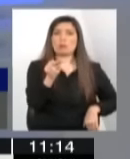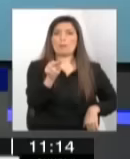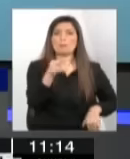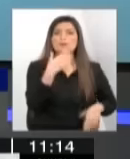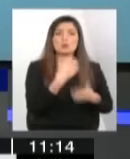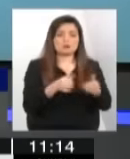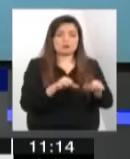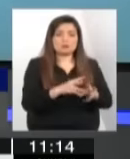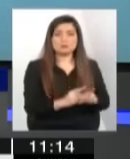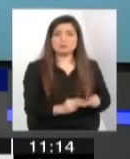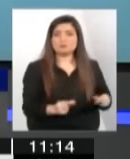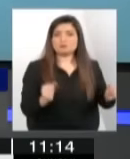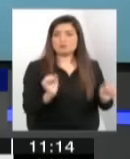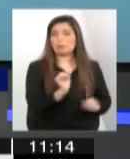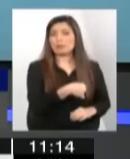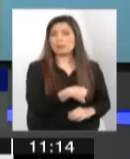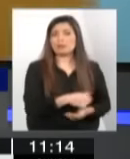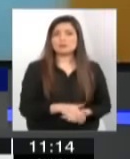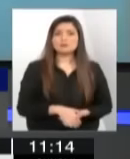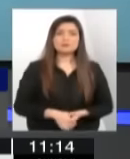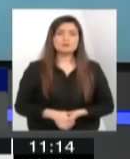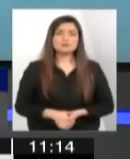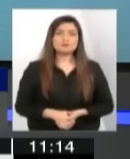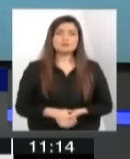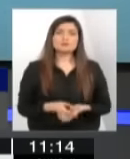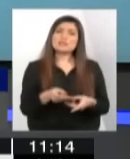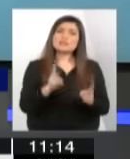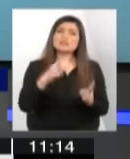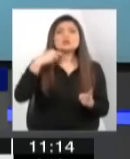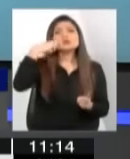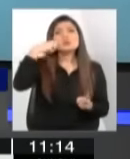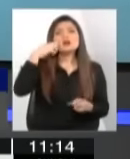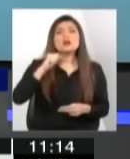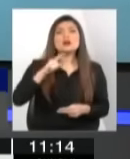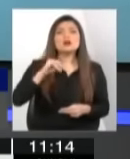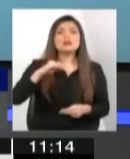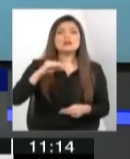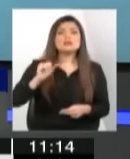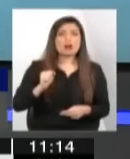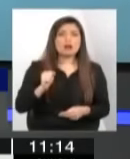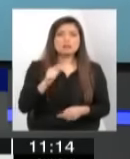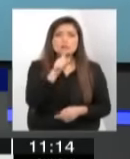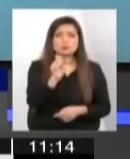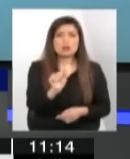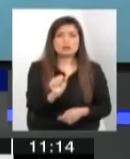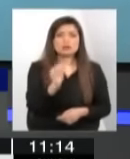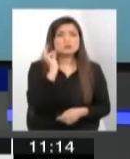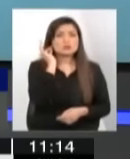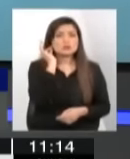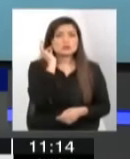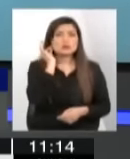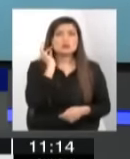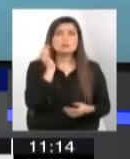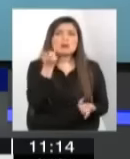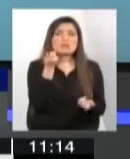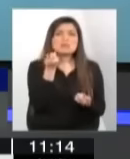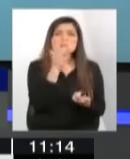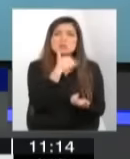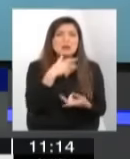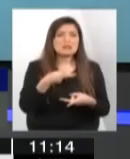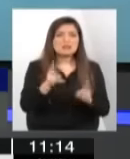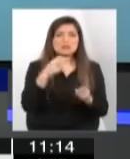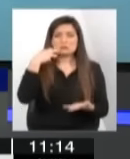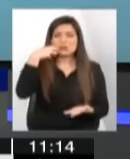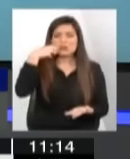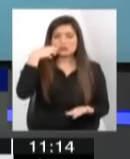Los derechos humanos, Alicia, porque a los niños pareciera que no tienen derechos humanos. Nosotros conversamos con Edison en la